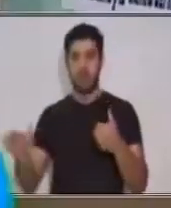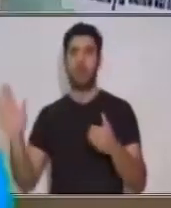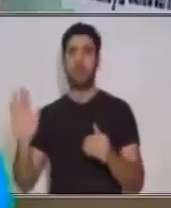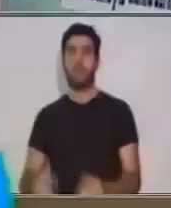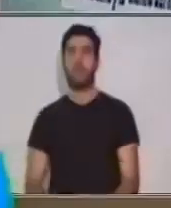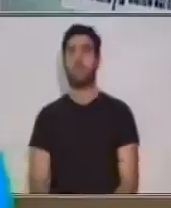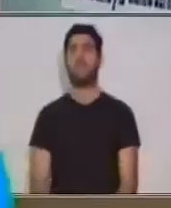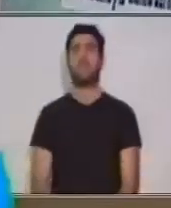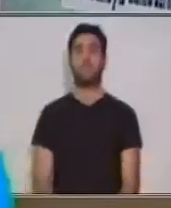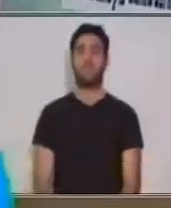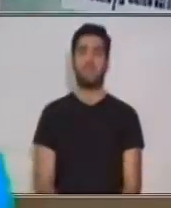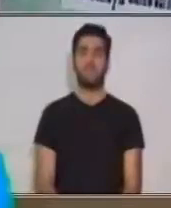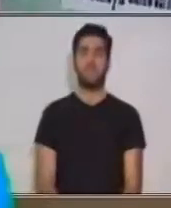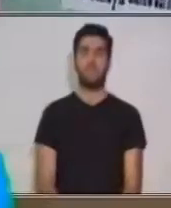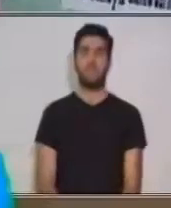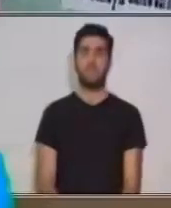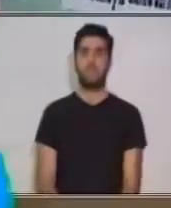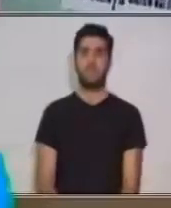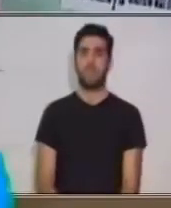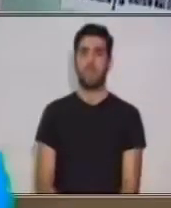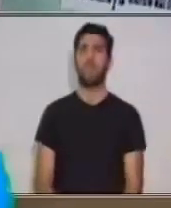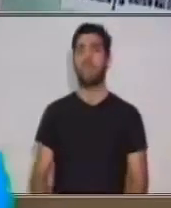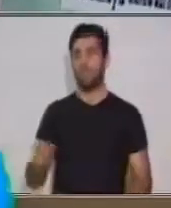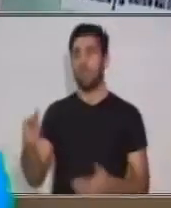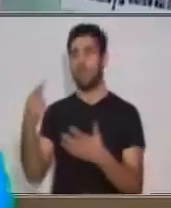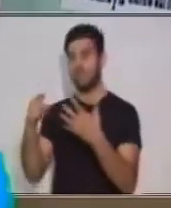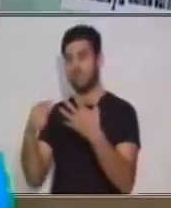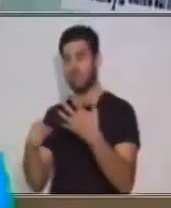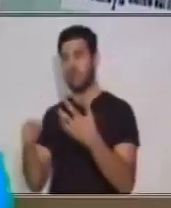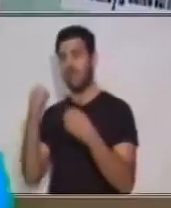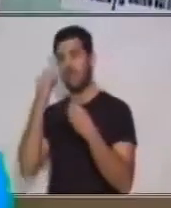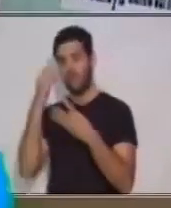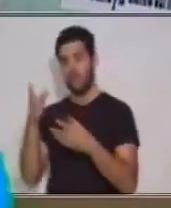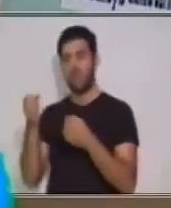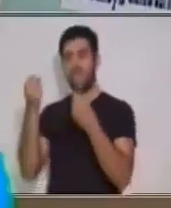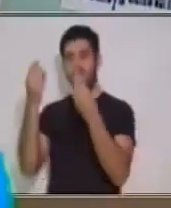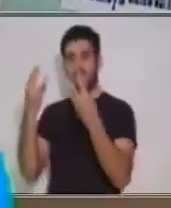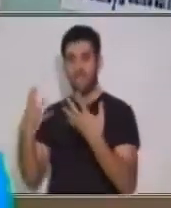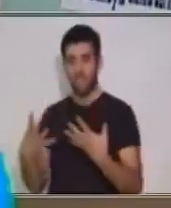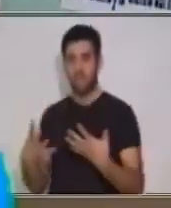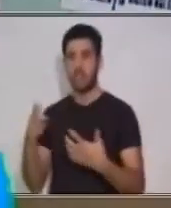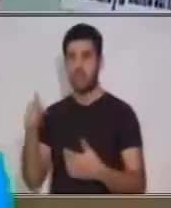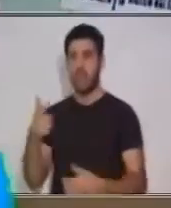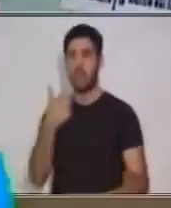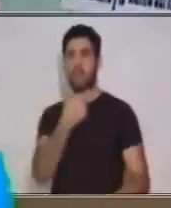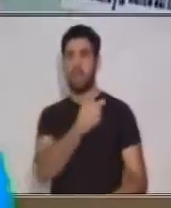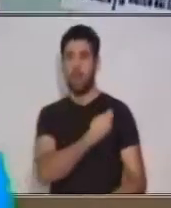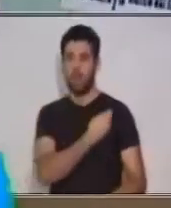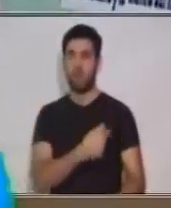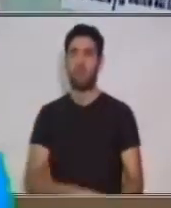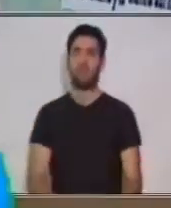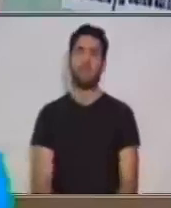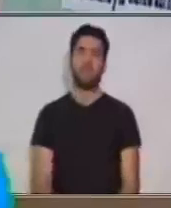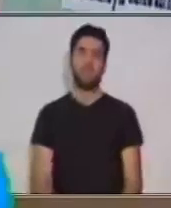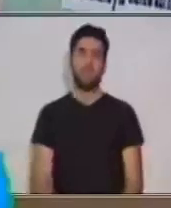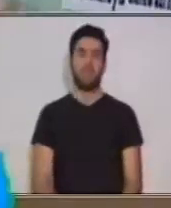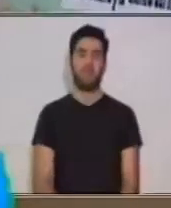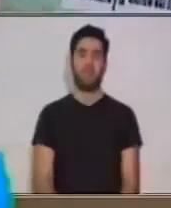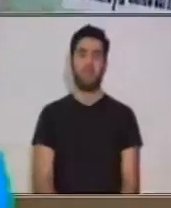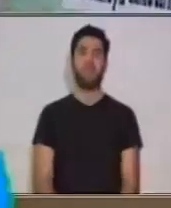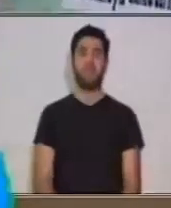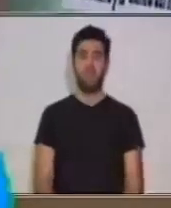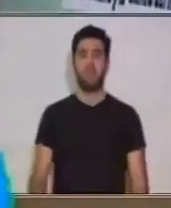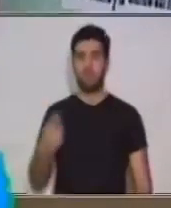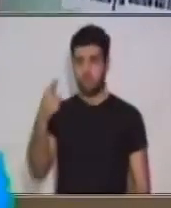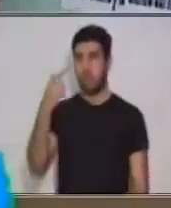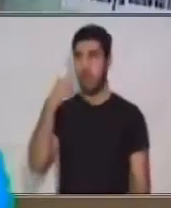amarillo, el cual recordarás porque ahí van anotando las fechas importantes en las que te han puesto la vacuna para que tú lleves la secuencia. Entonces, todo